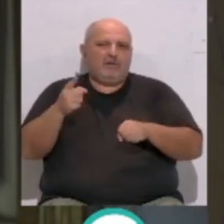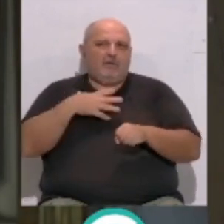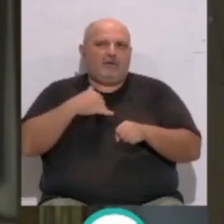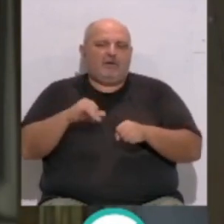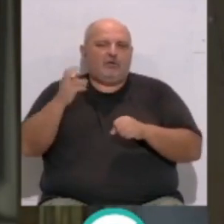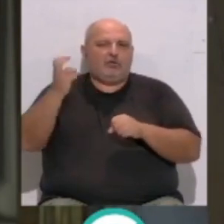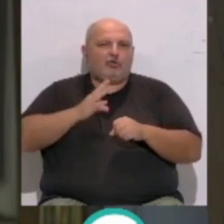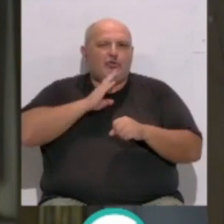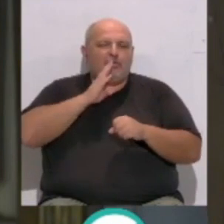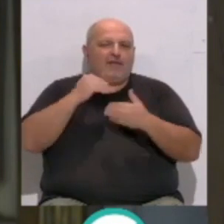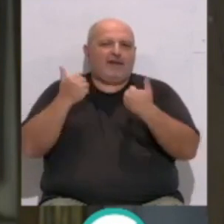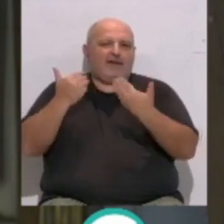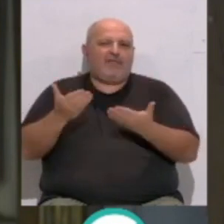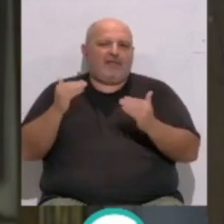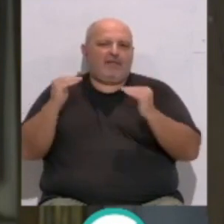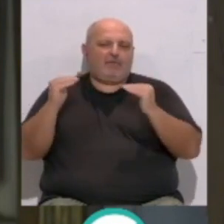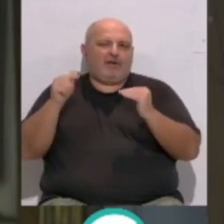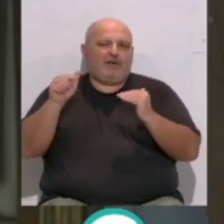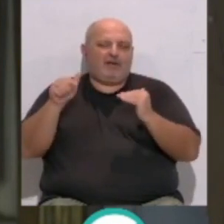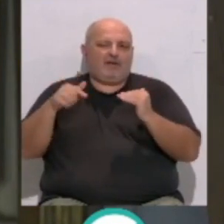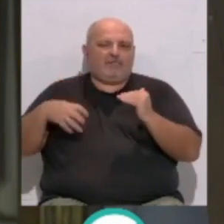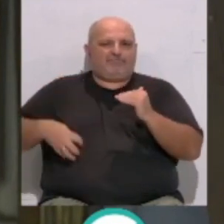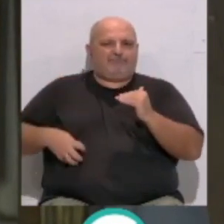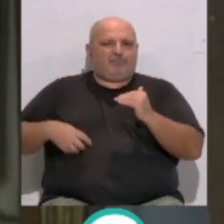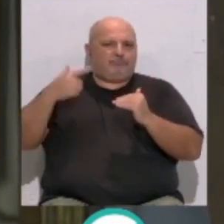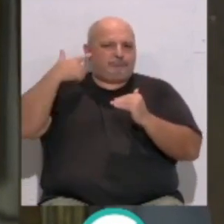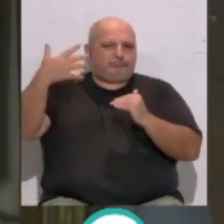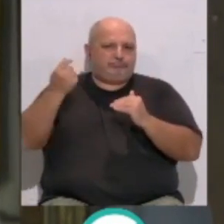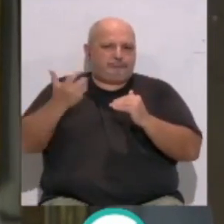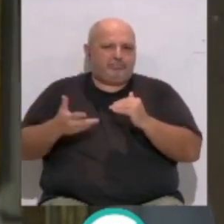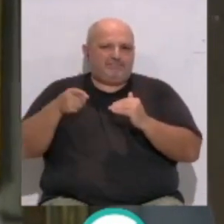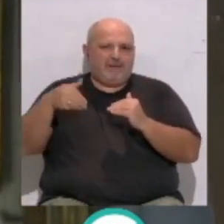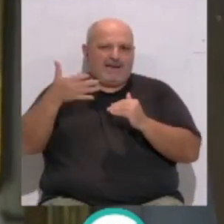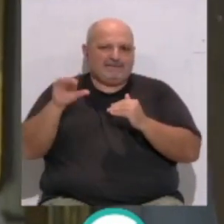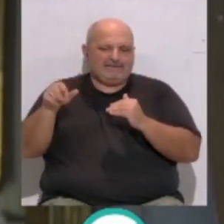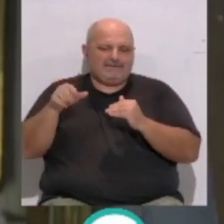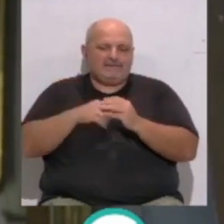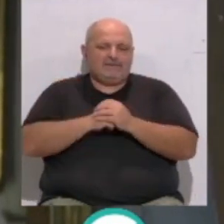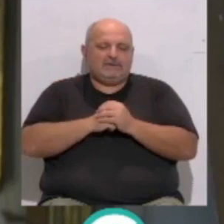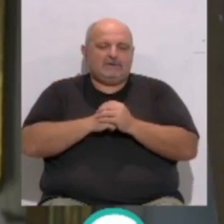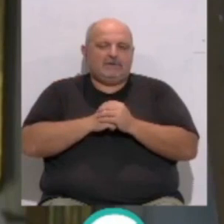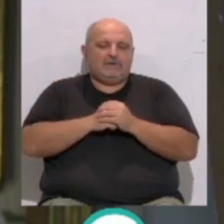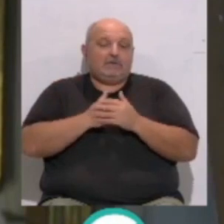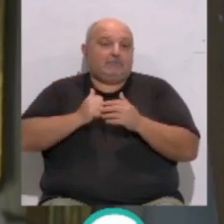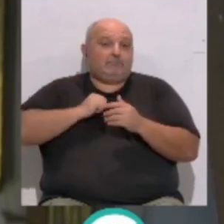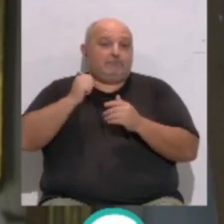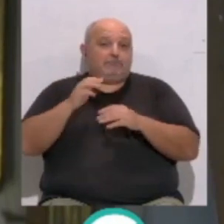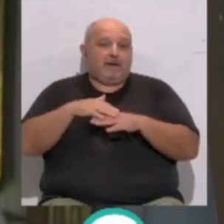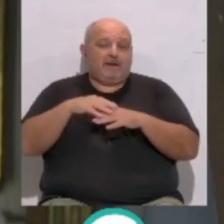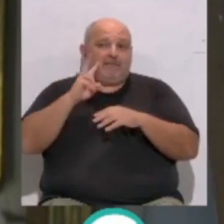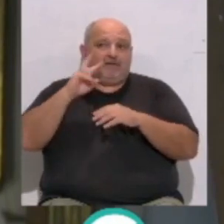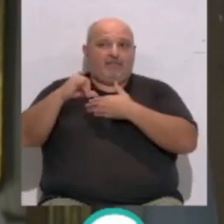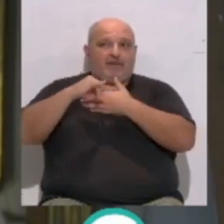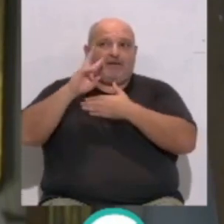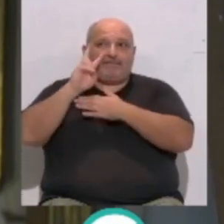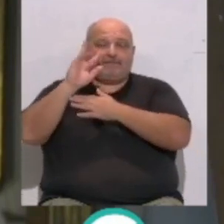origen como regalo del Marqués y ocasiones como estas son una ocasión idónea para verla de cerca,